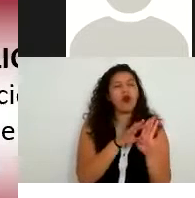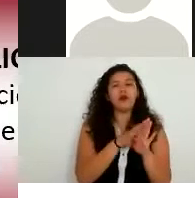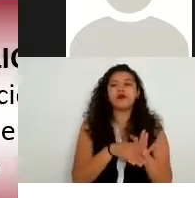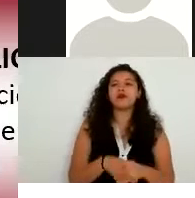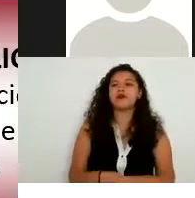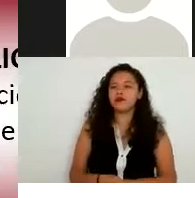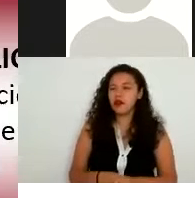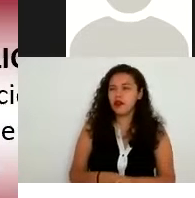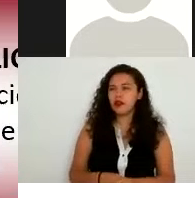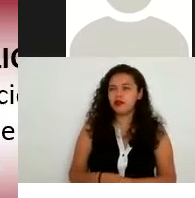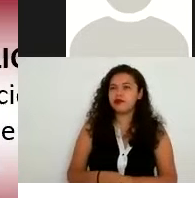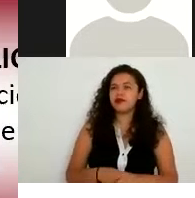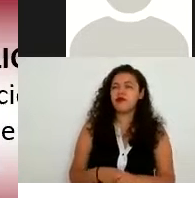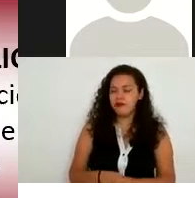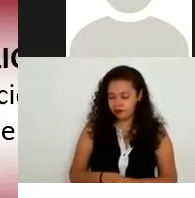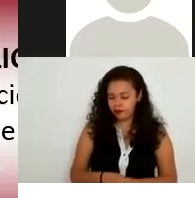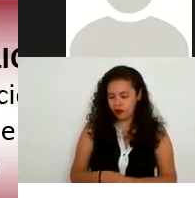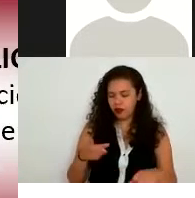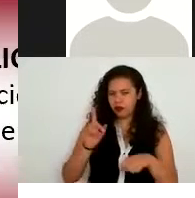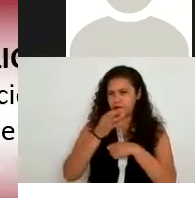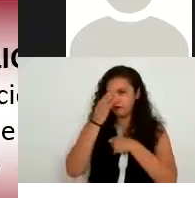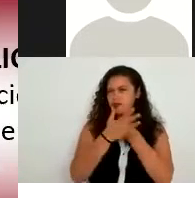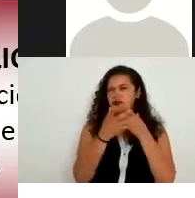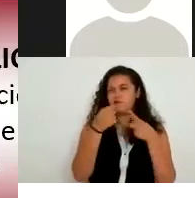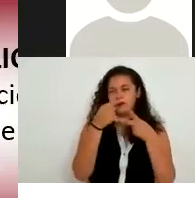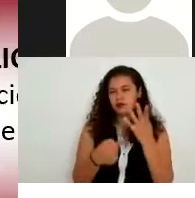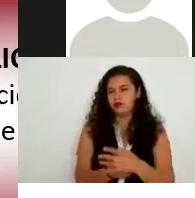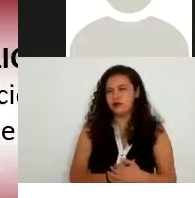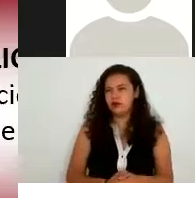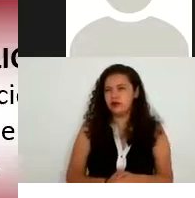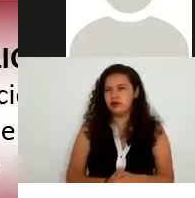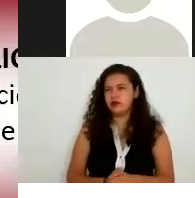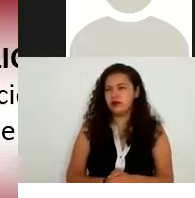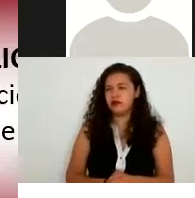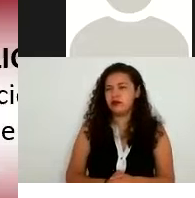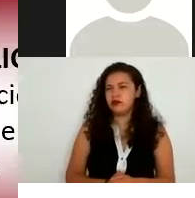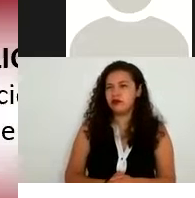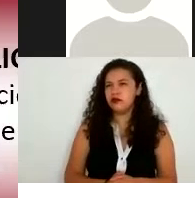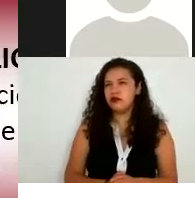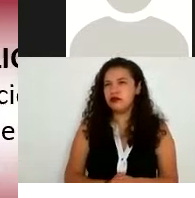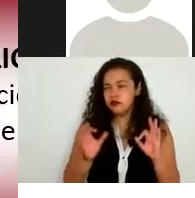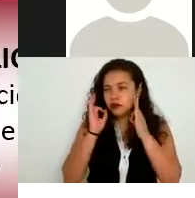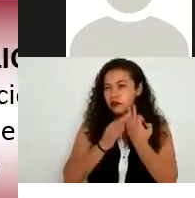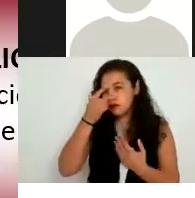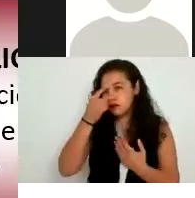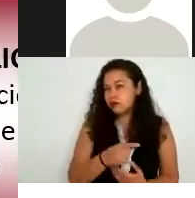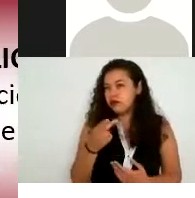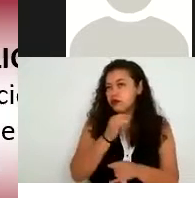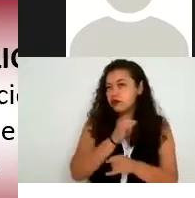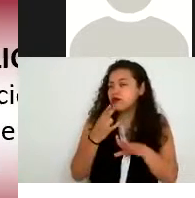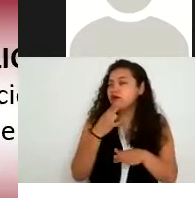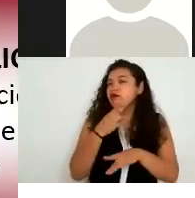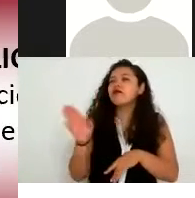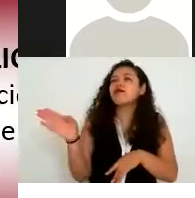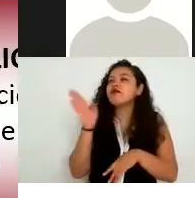ellos me van a brindar el servicio de dispersión etcétera que se regule de esta manera porque ante un mal uso de la información es